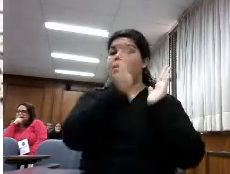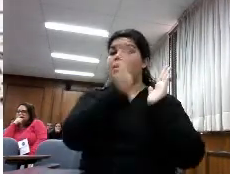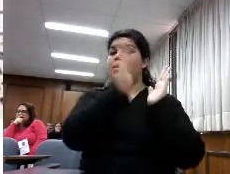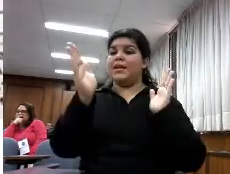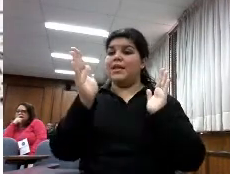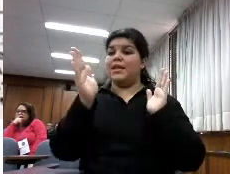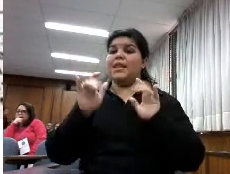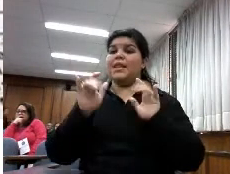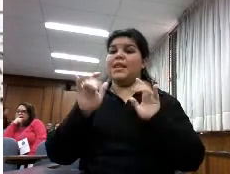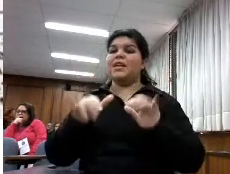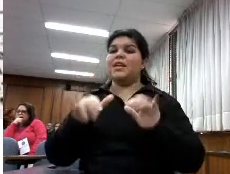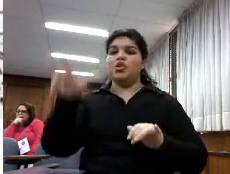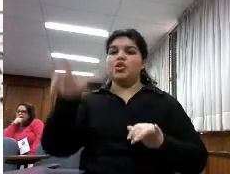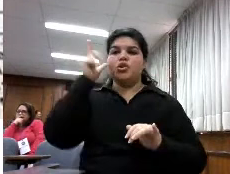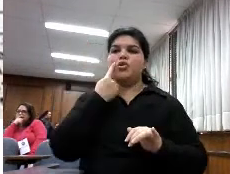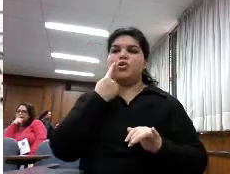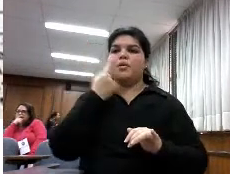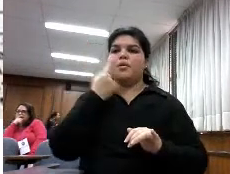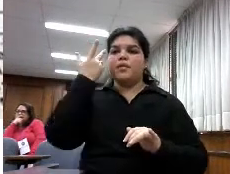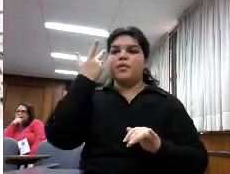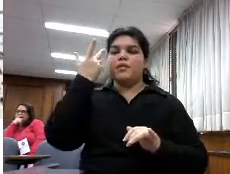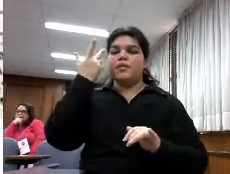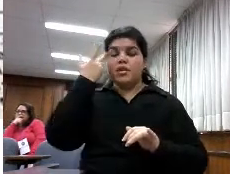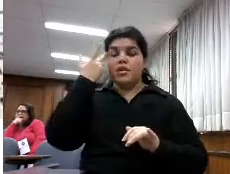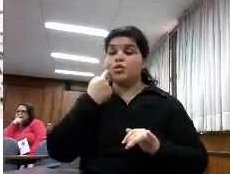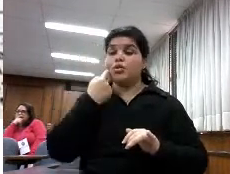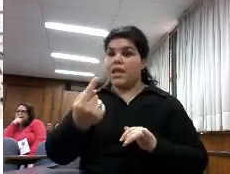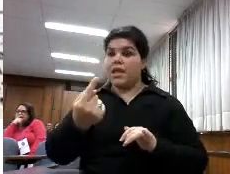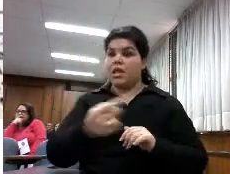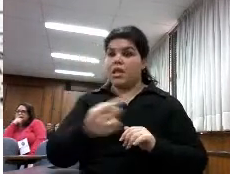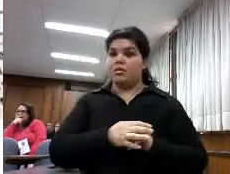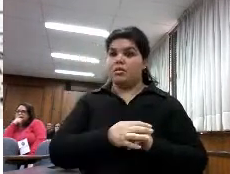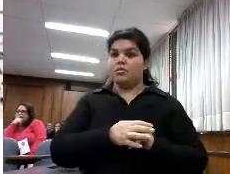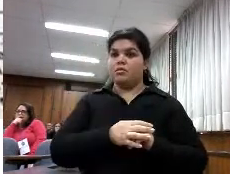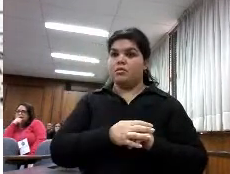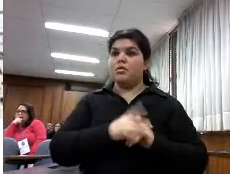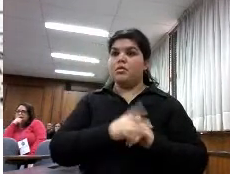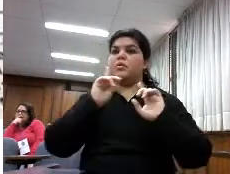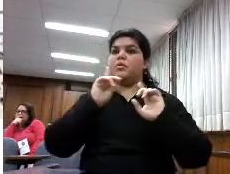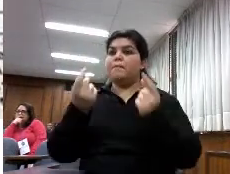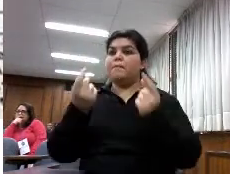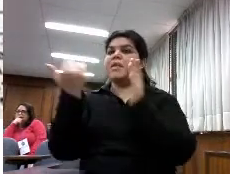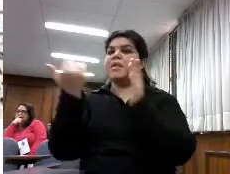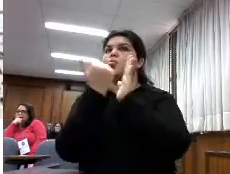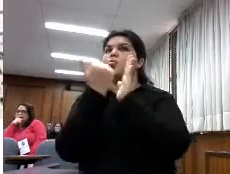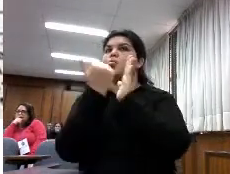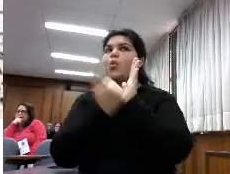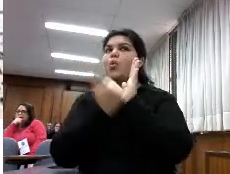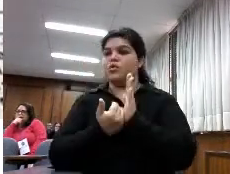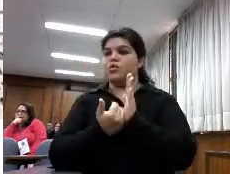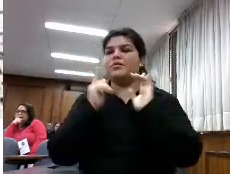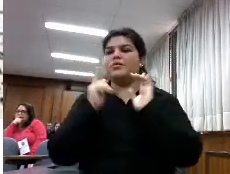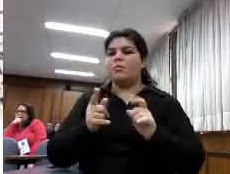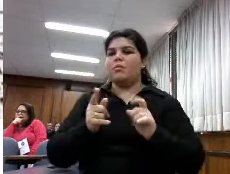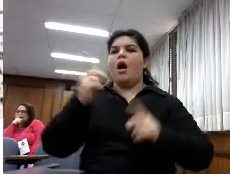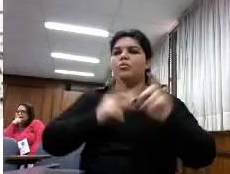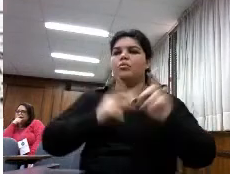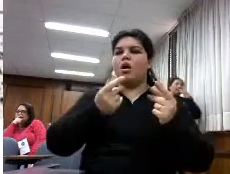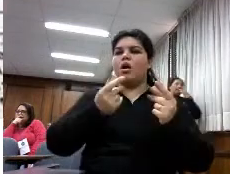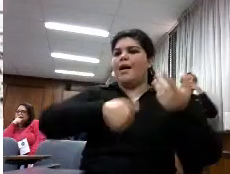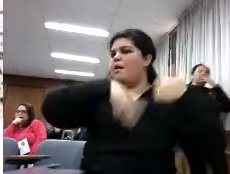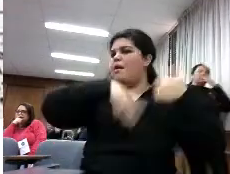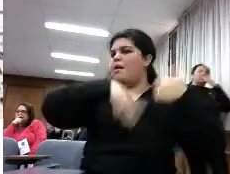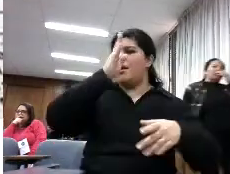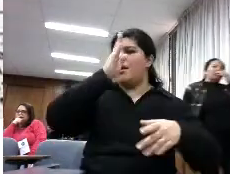18.000 pero luego los presupuestos también oscilaban bibliotecas que se gastaban en recursos digitales 100